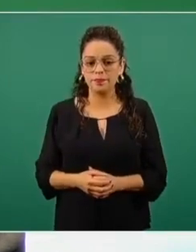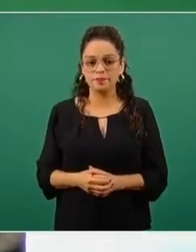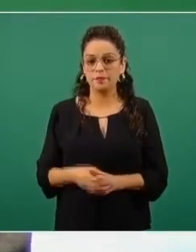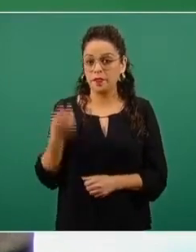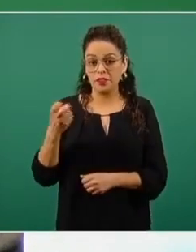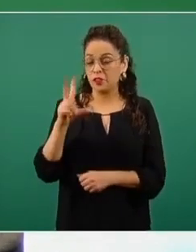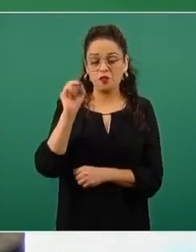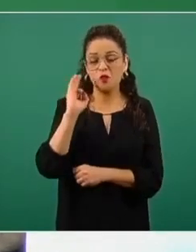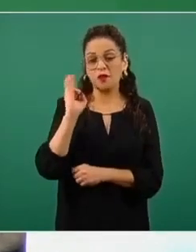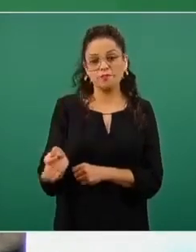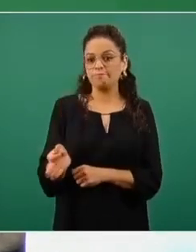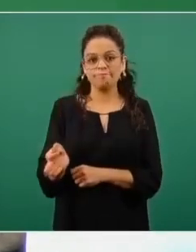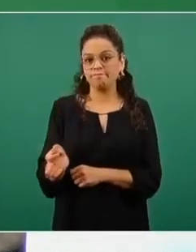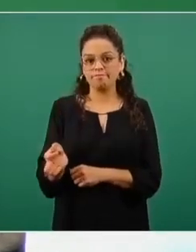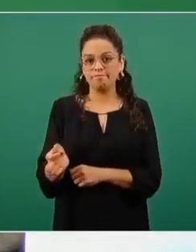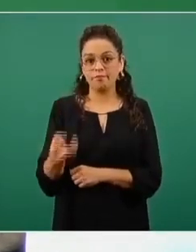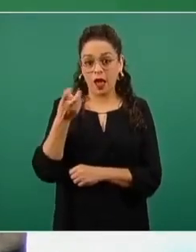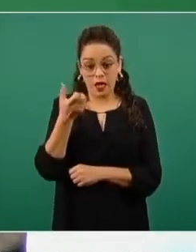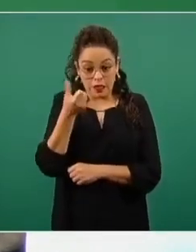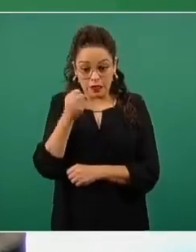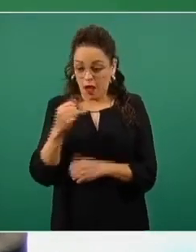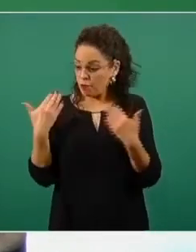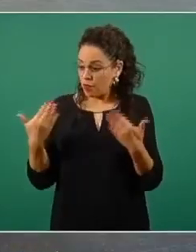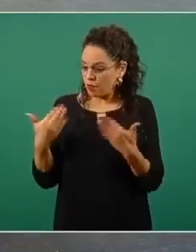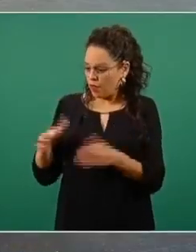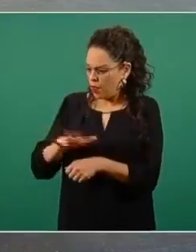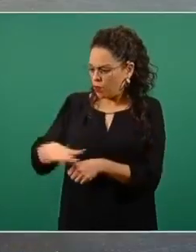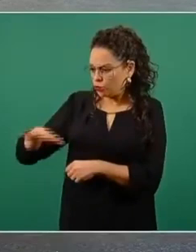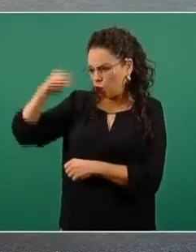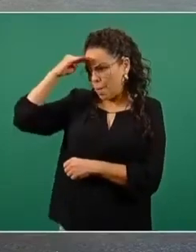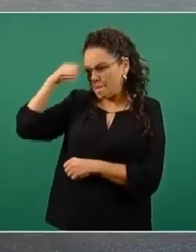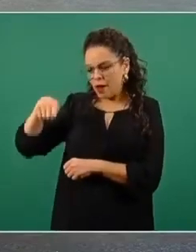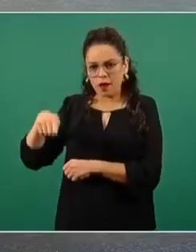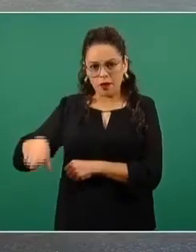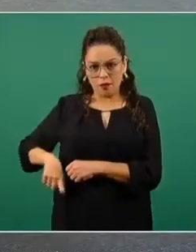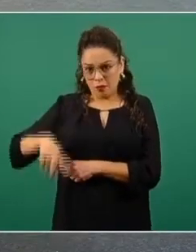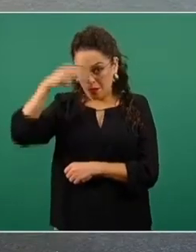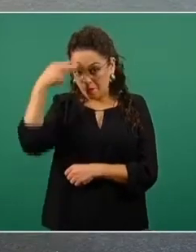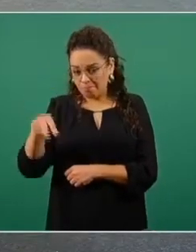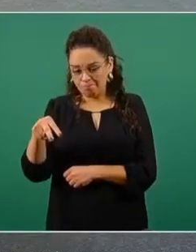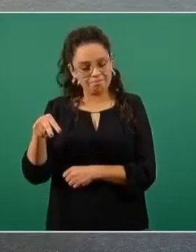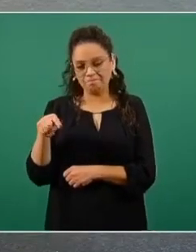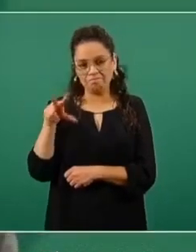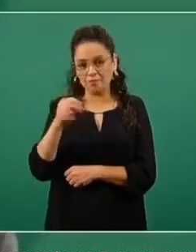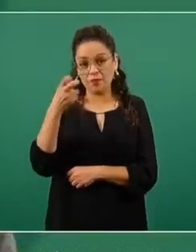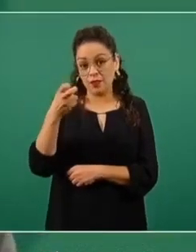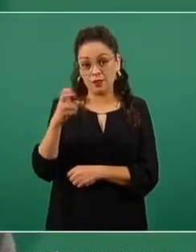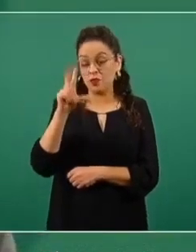es aceptable, no es la posición del gobierno de México, por supuesto que es algo reprobable, porque está